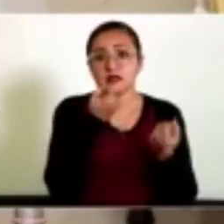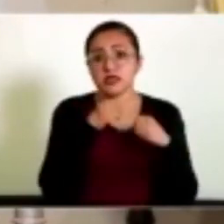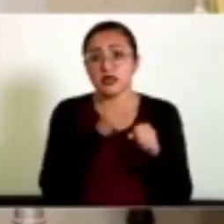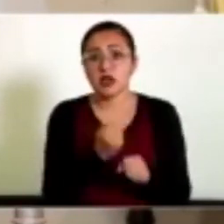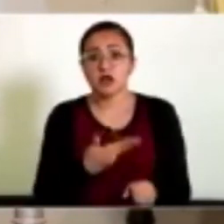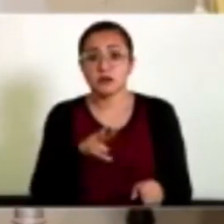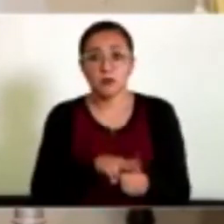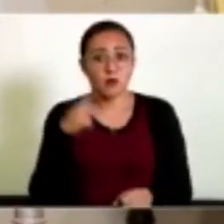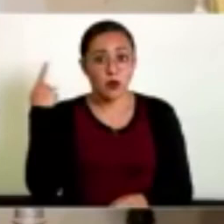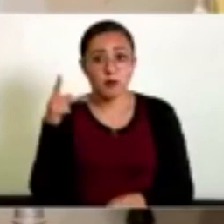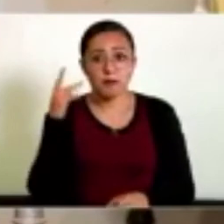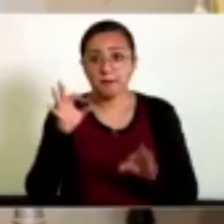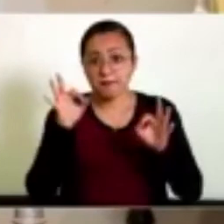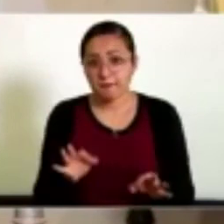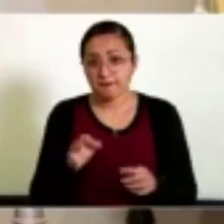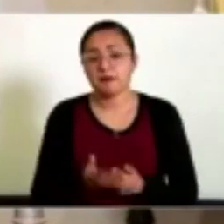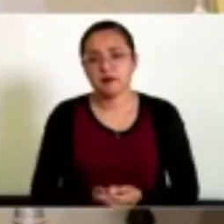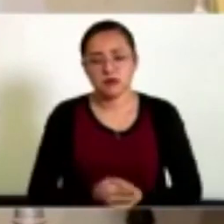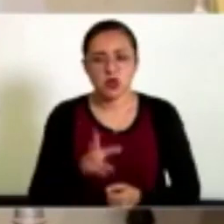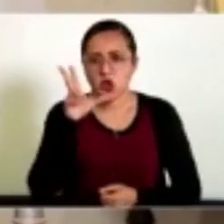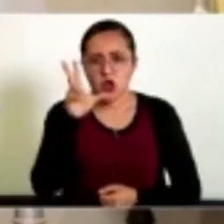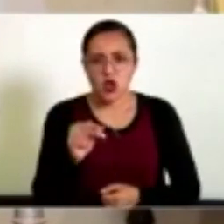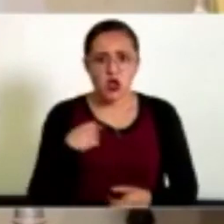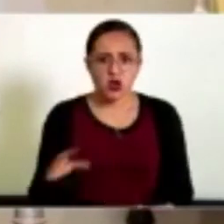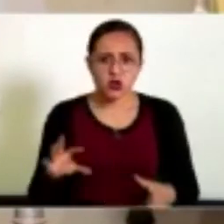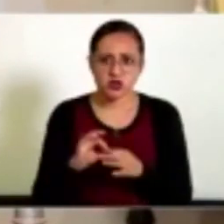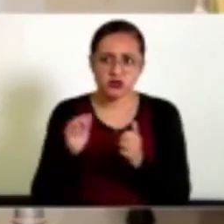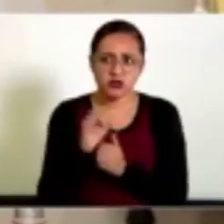hospitalario poblano. No se lleva a cabo ese convenio.